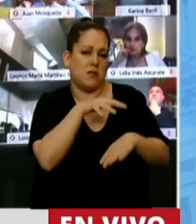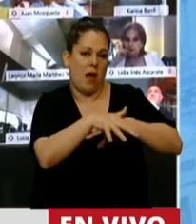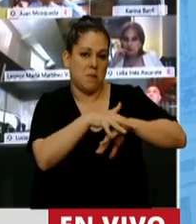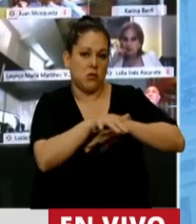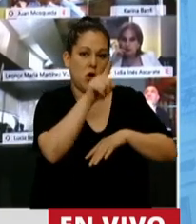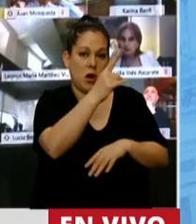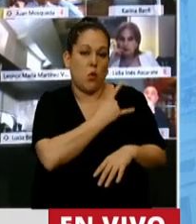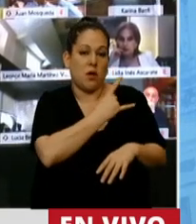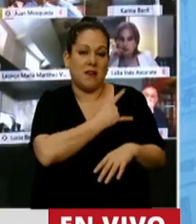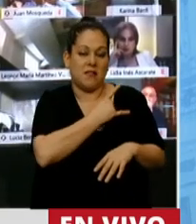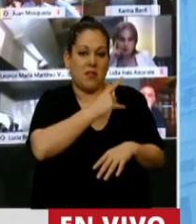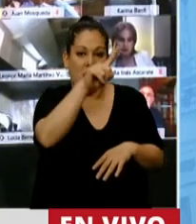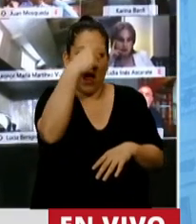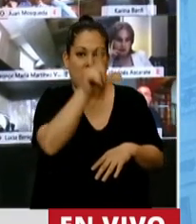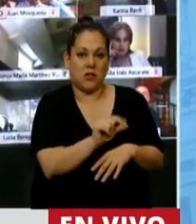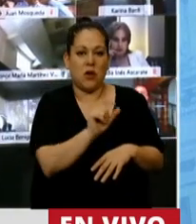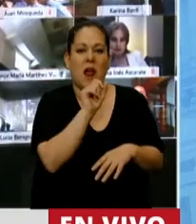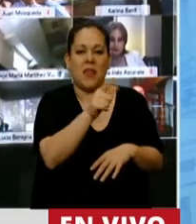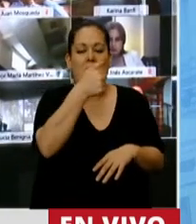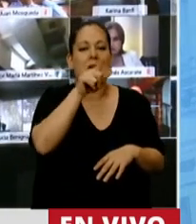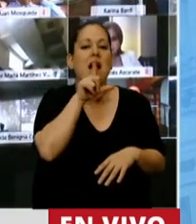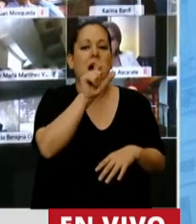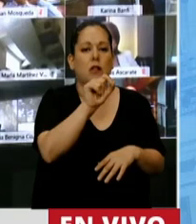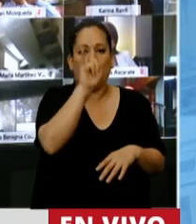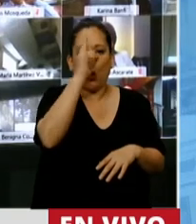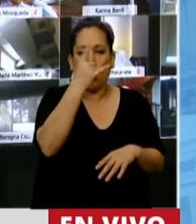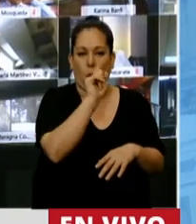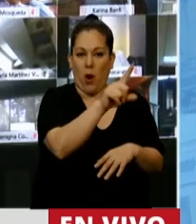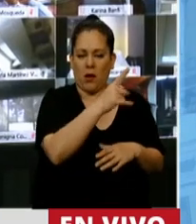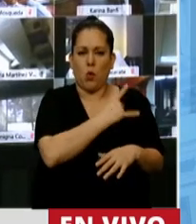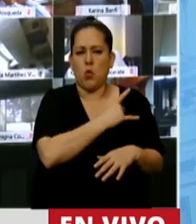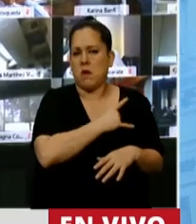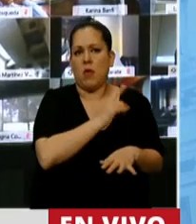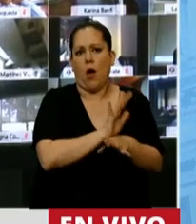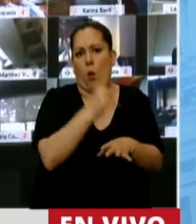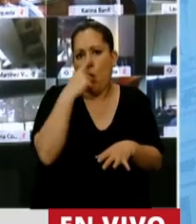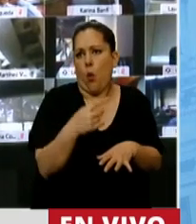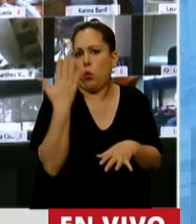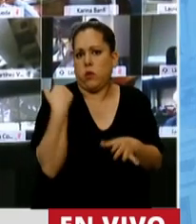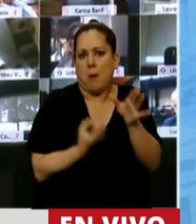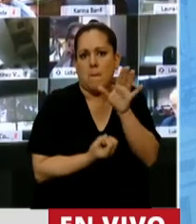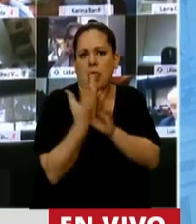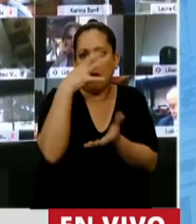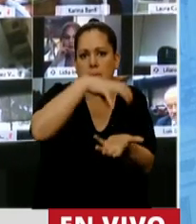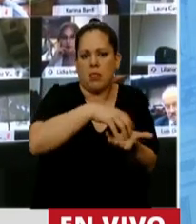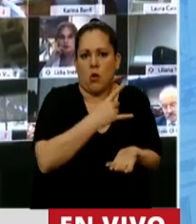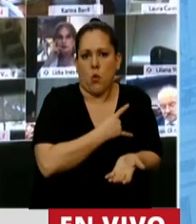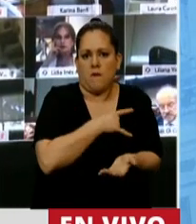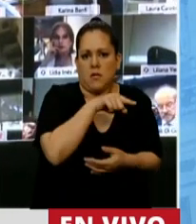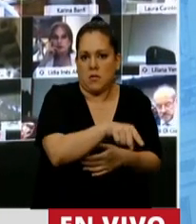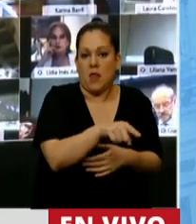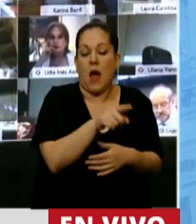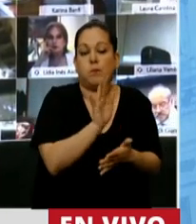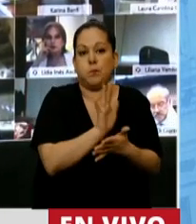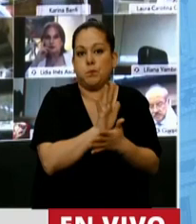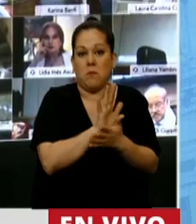Universidad Nacional del Alto Uruguay, en San Vicente, una de las de última creación, que en un ranking de universidades, la